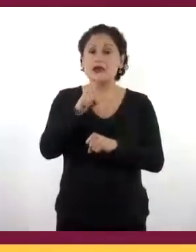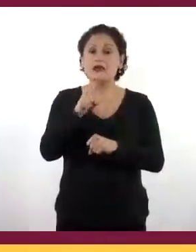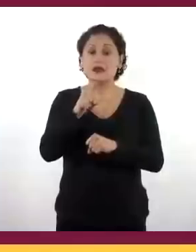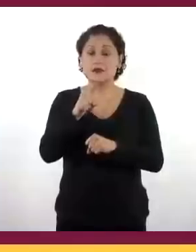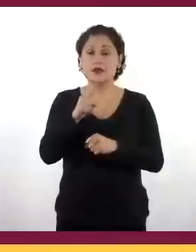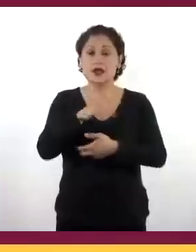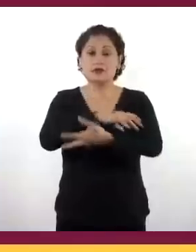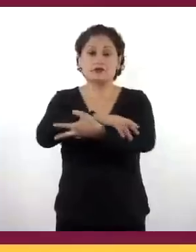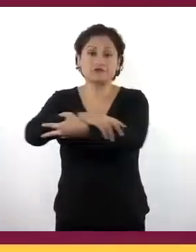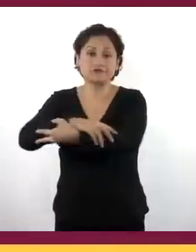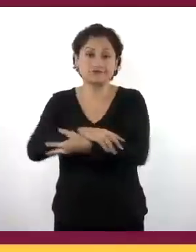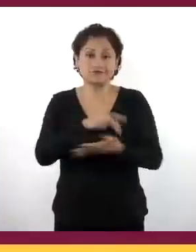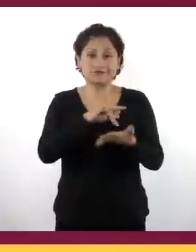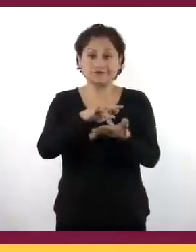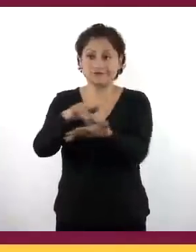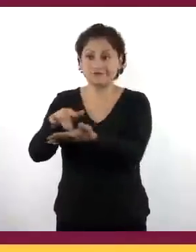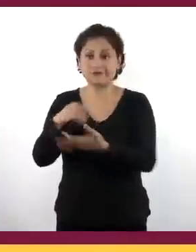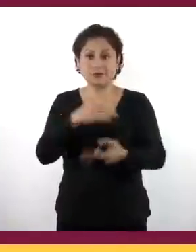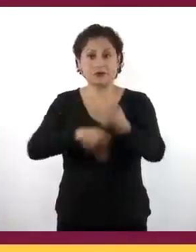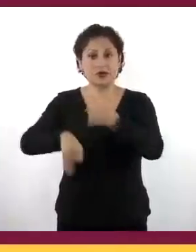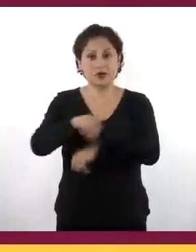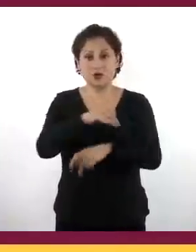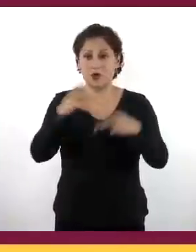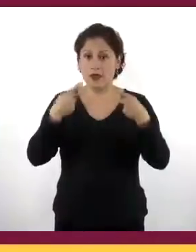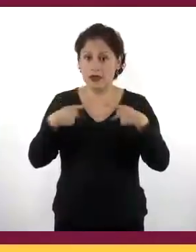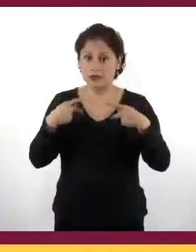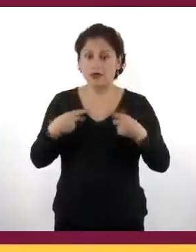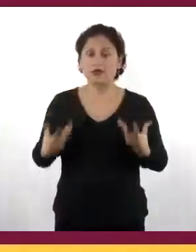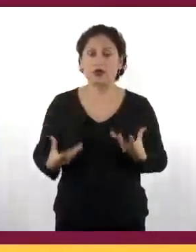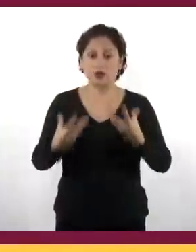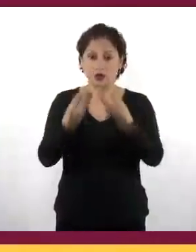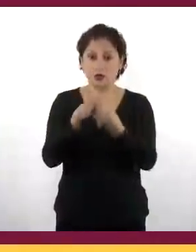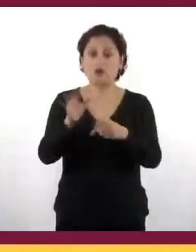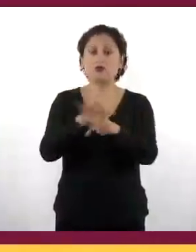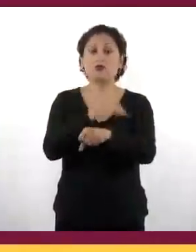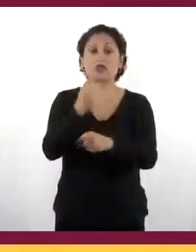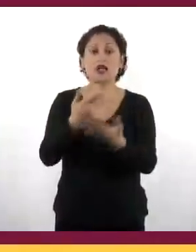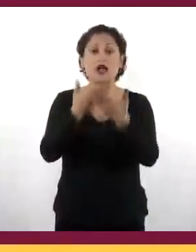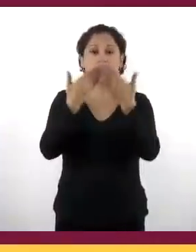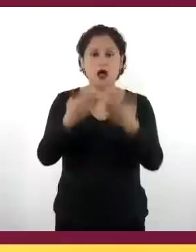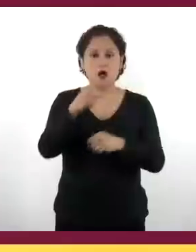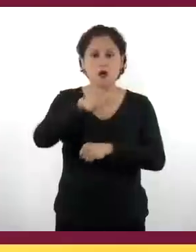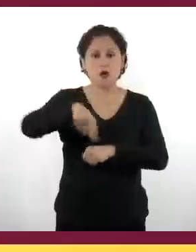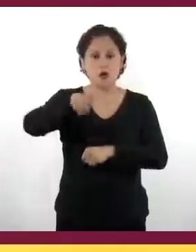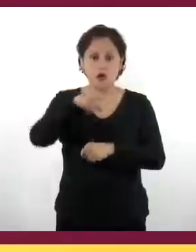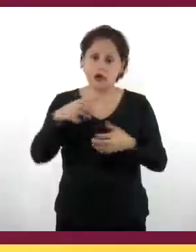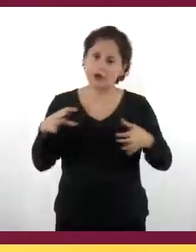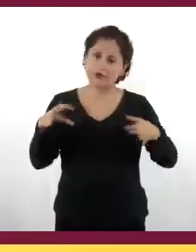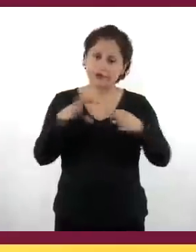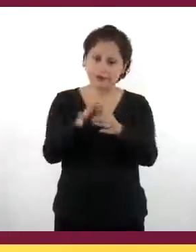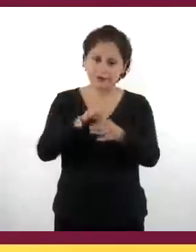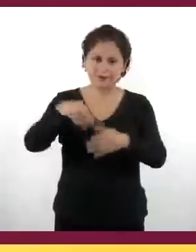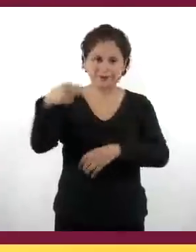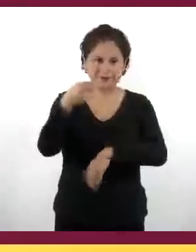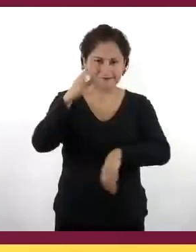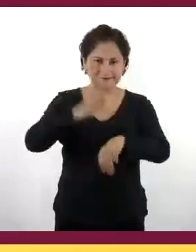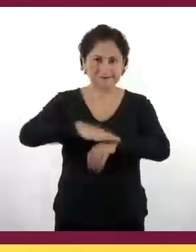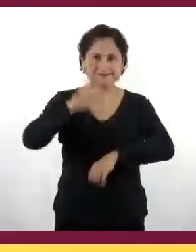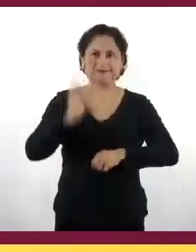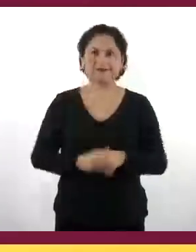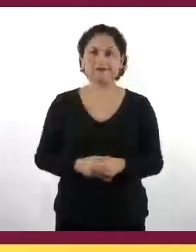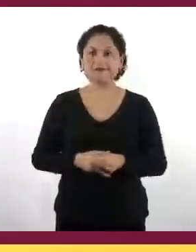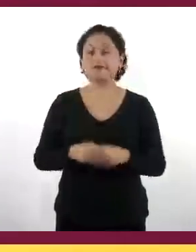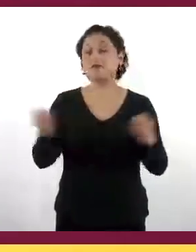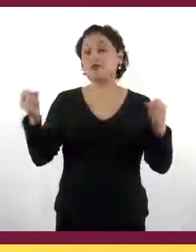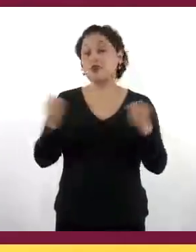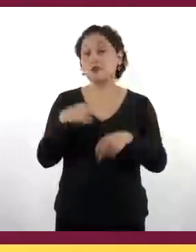solidaridad con las personas que les rodean, porque necesitan de ustedes más que nunca. Las, y los esperamos